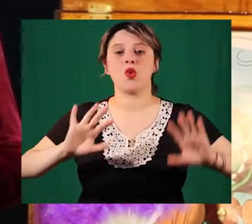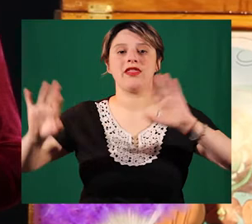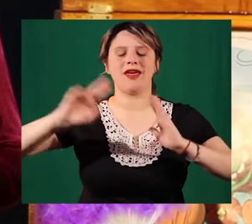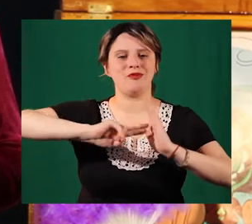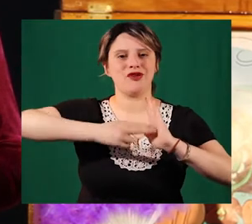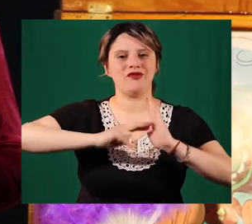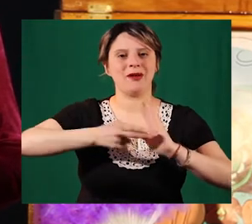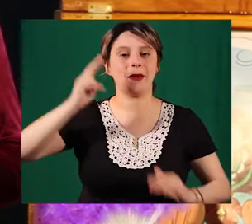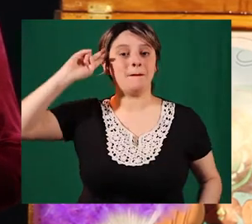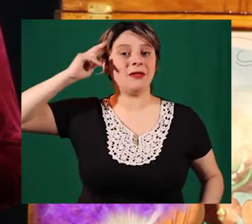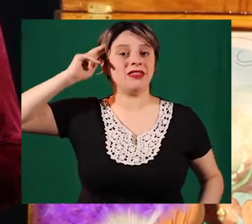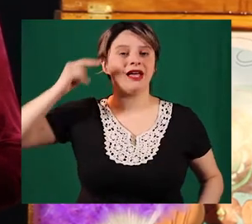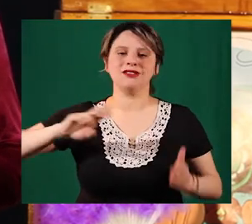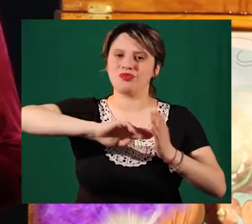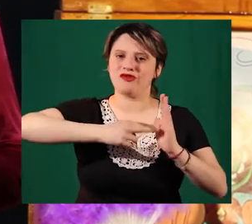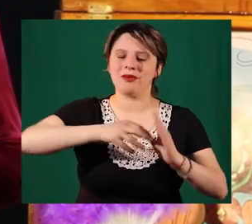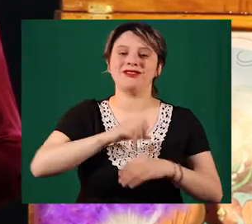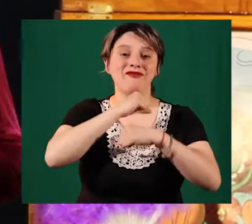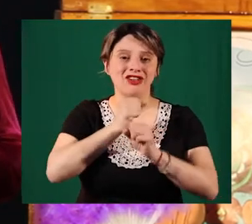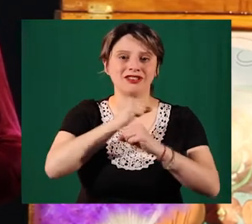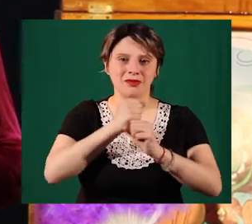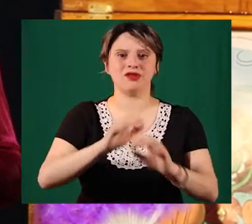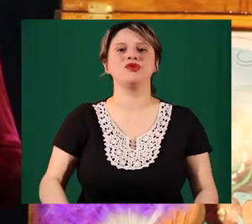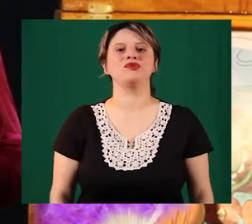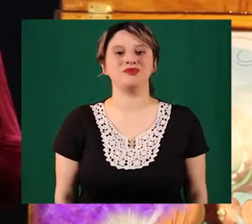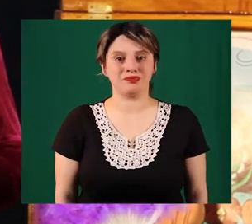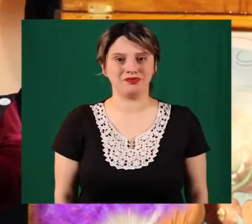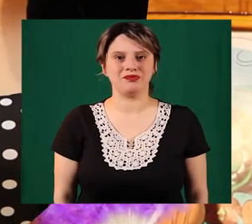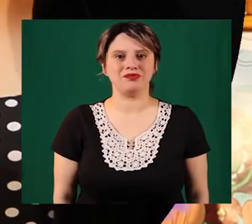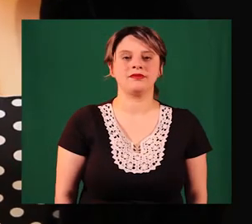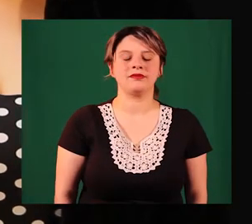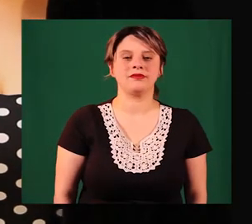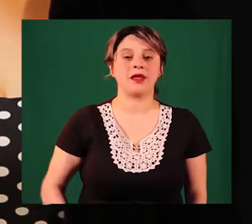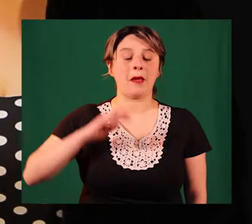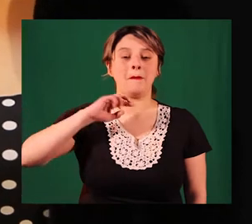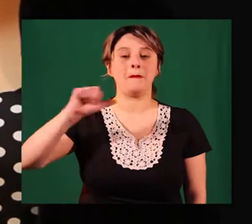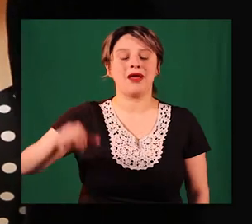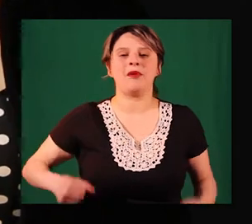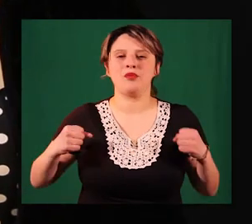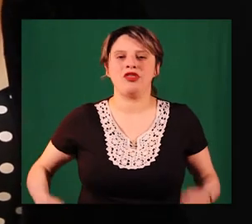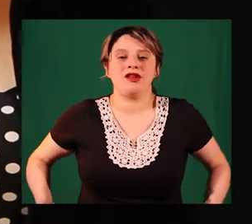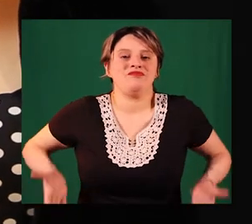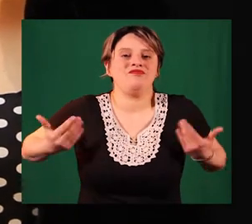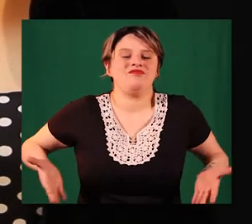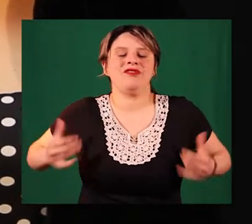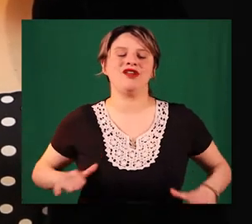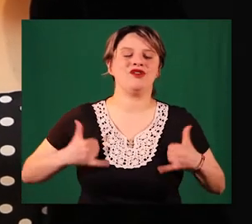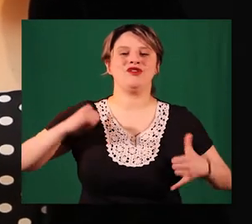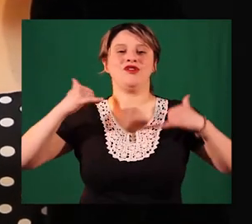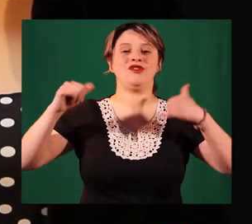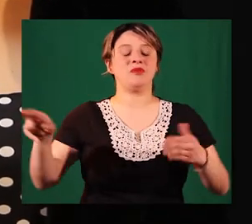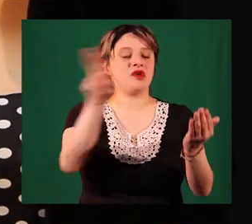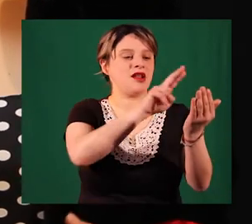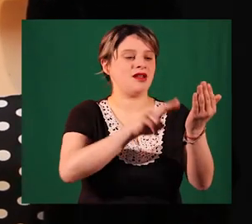deterioro de enfermedades mentales que pueden verse afectadas por el envejecimiento. Para poder fomentar el goce y el disfrute por